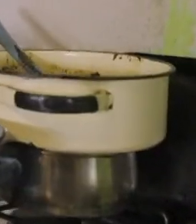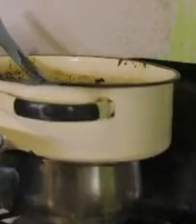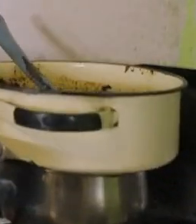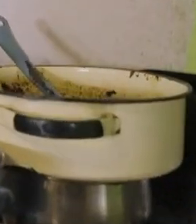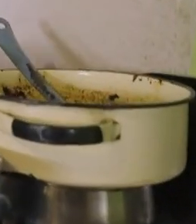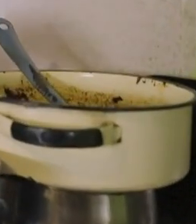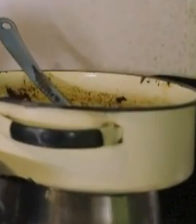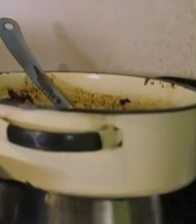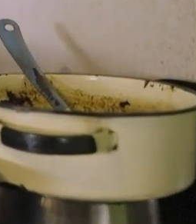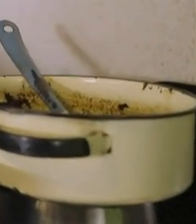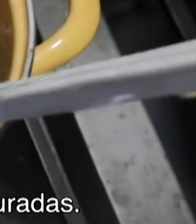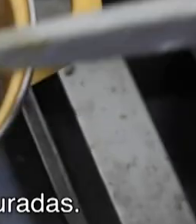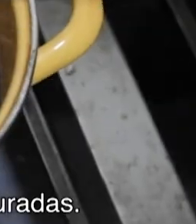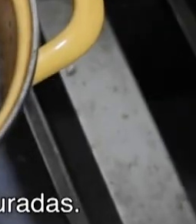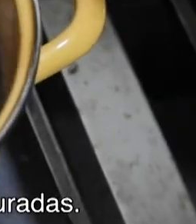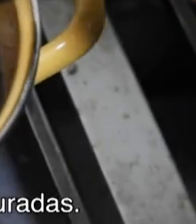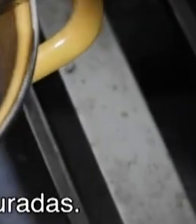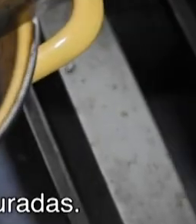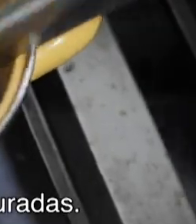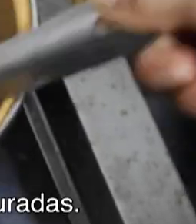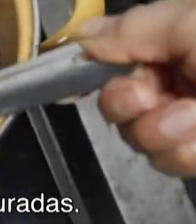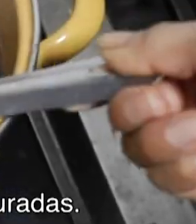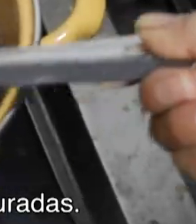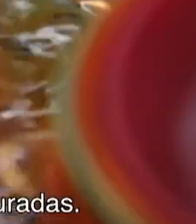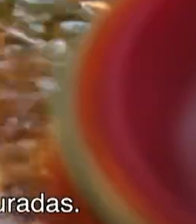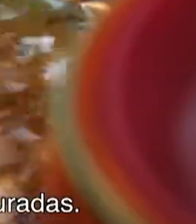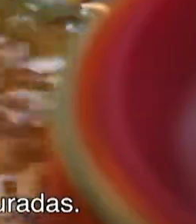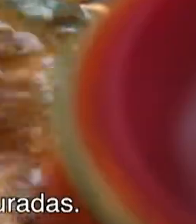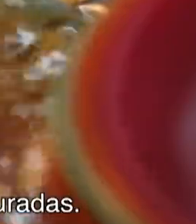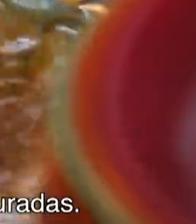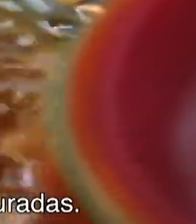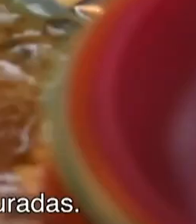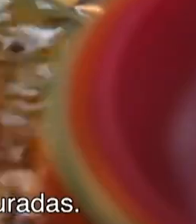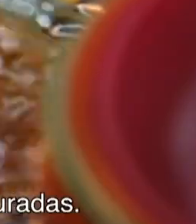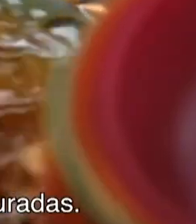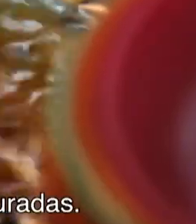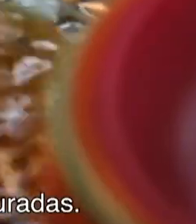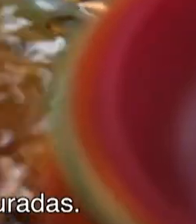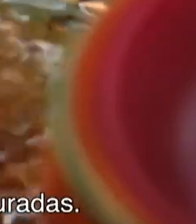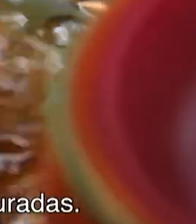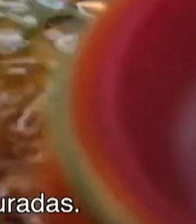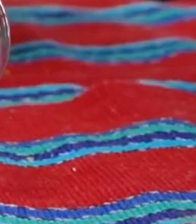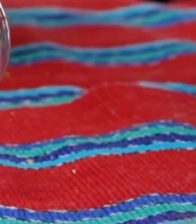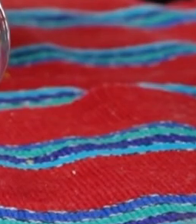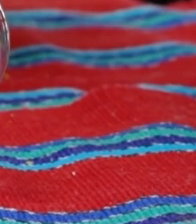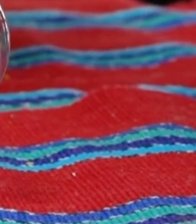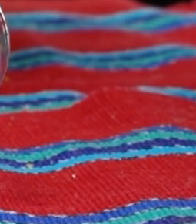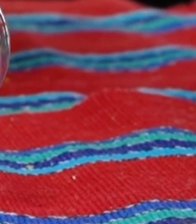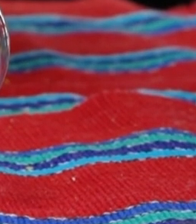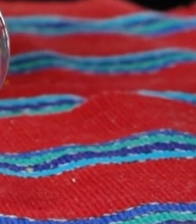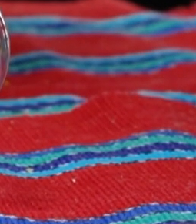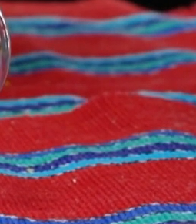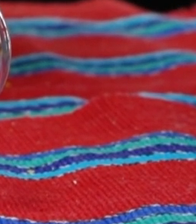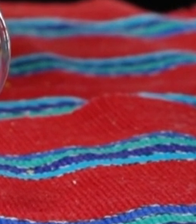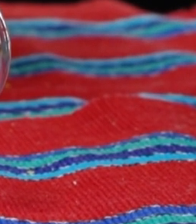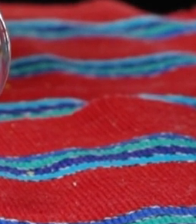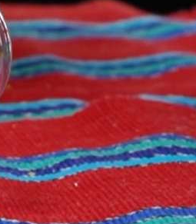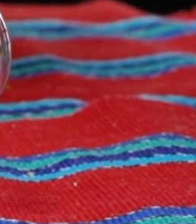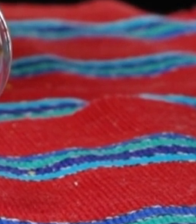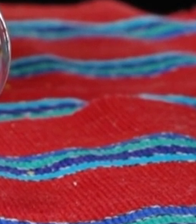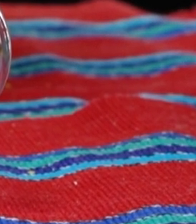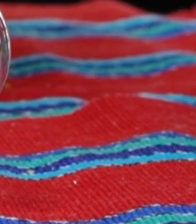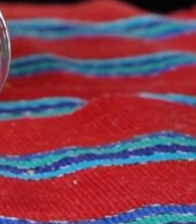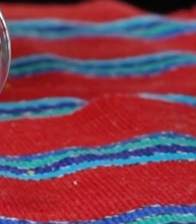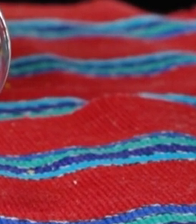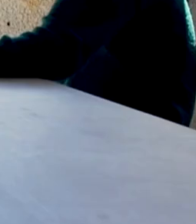Y al preparar alimentos o bebidas usarán menos azúcar, sal, aceites o grasas saturadas. Nada de cafeína o cereales